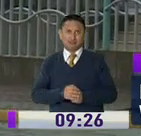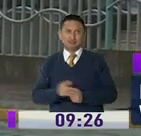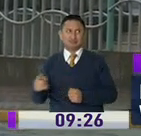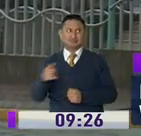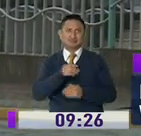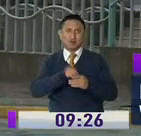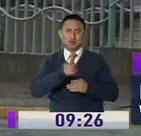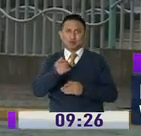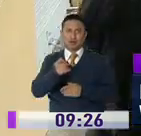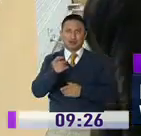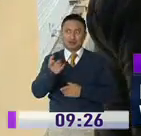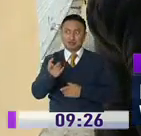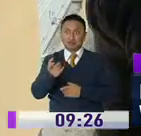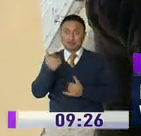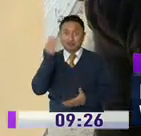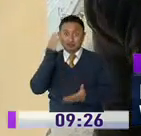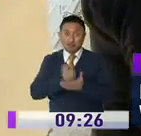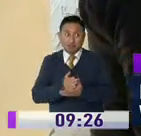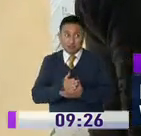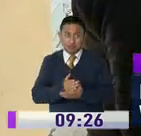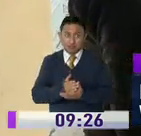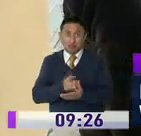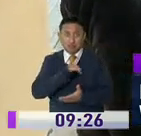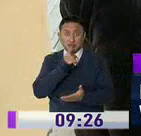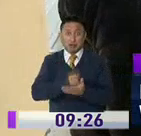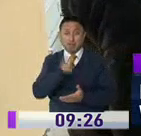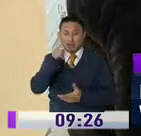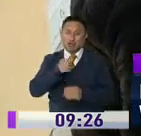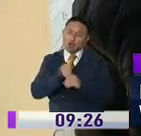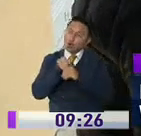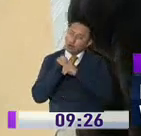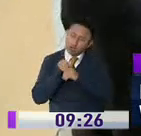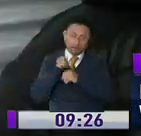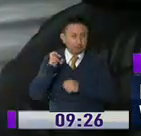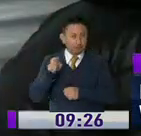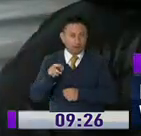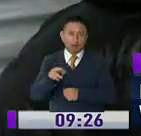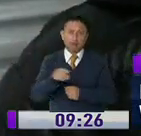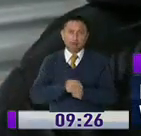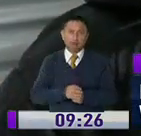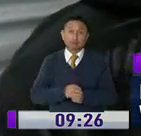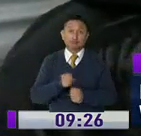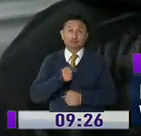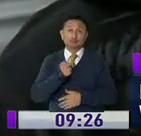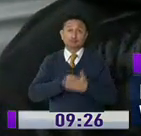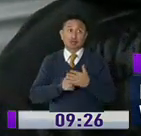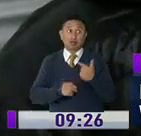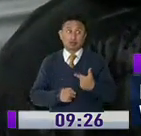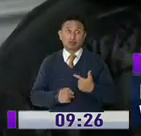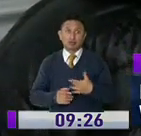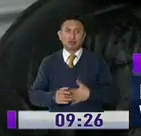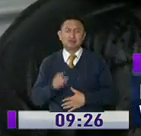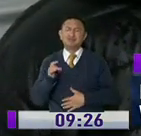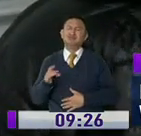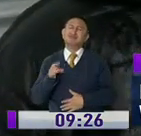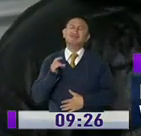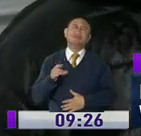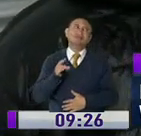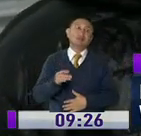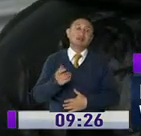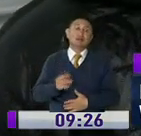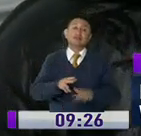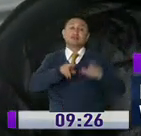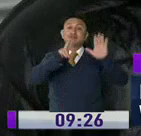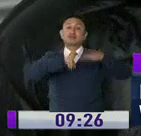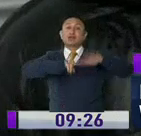una casa de salud, por más toque de queda, hay ciudadanos que obligadamente deben salir. Claro, porque a hija le dieron los dolores. Tiene siete